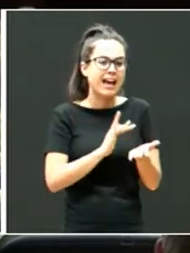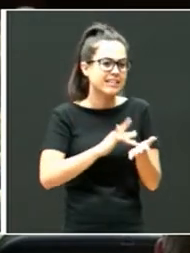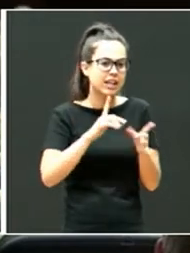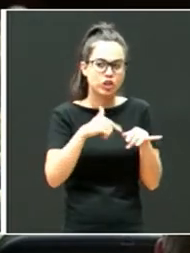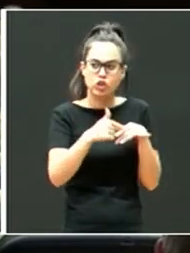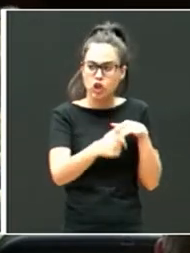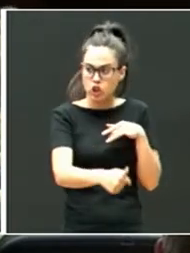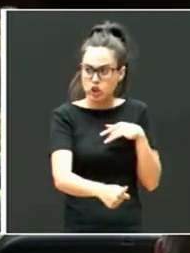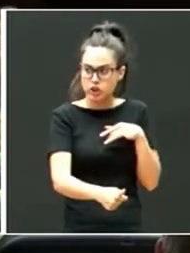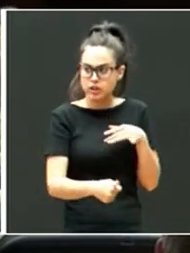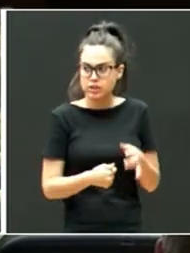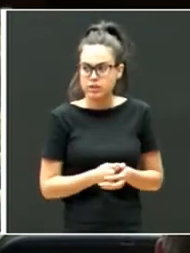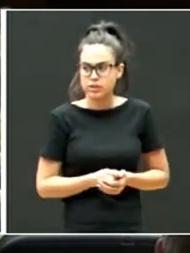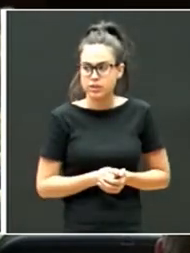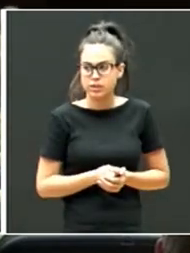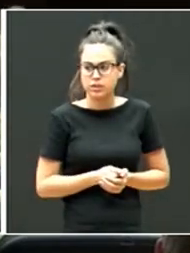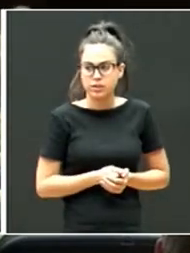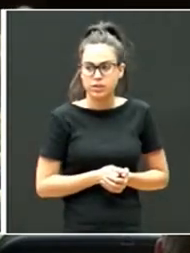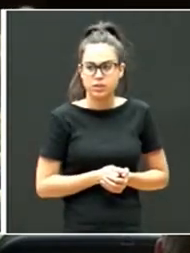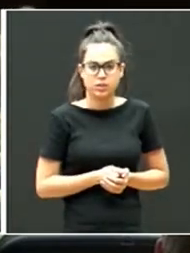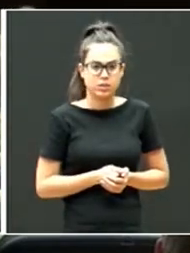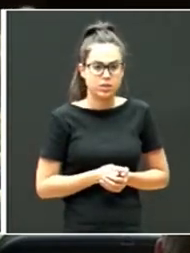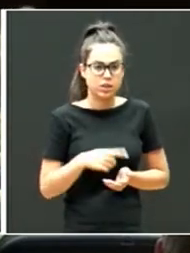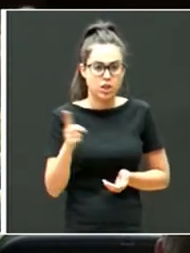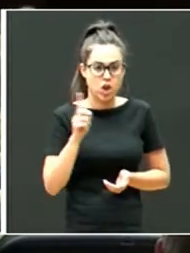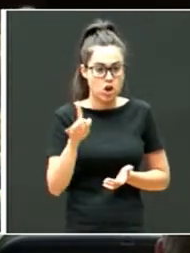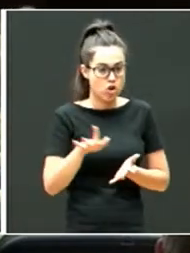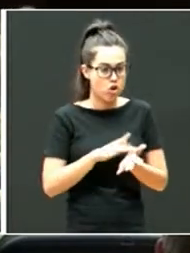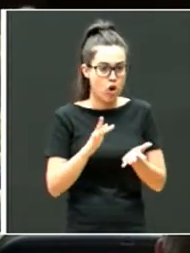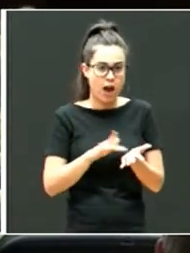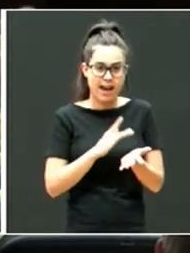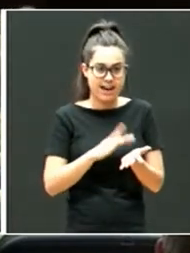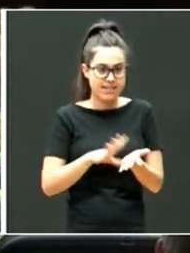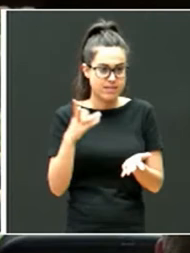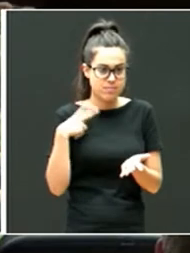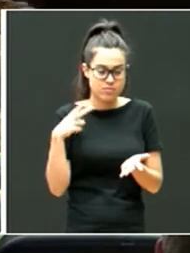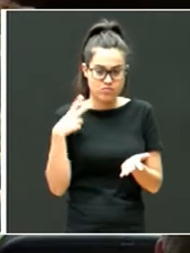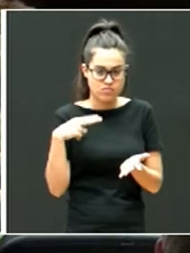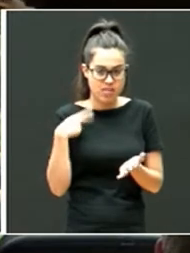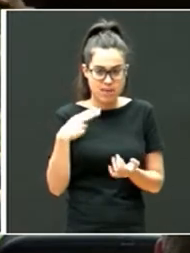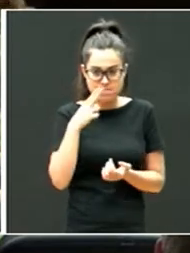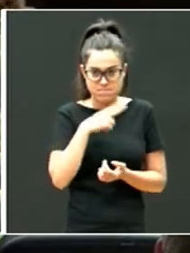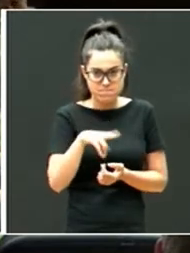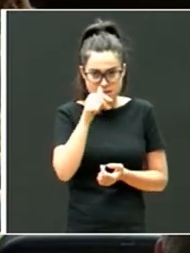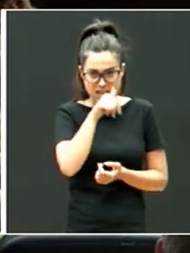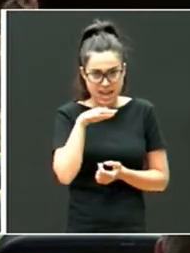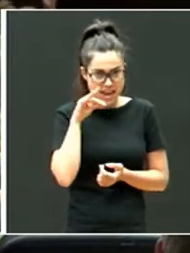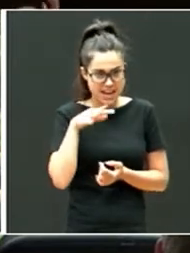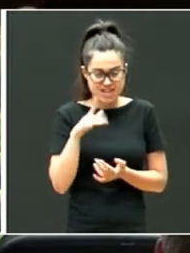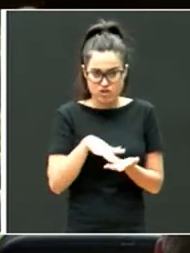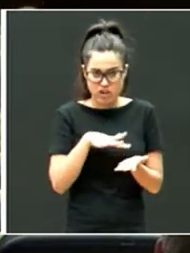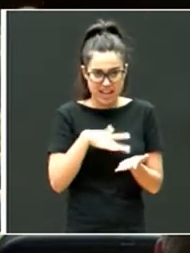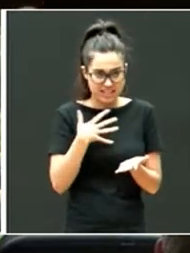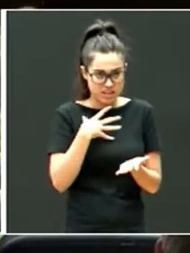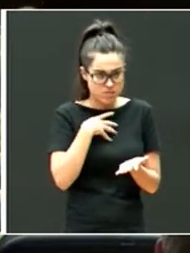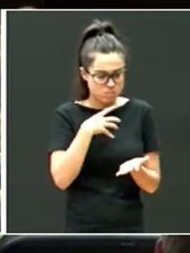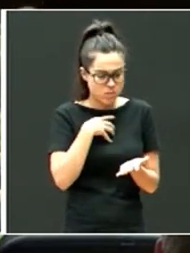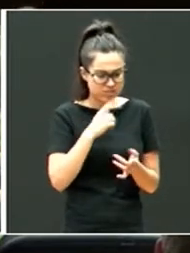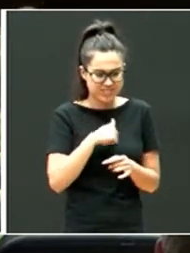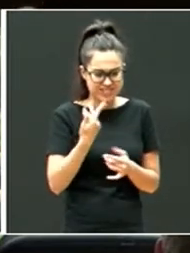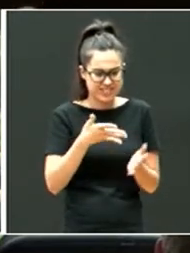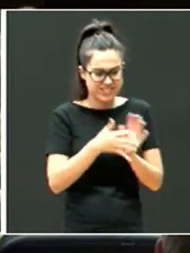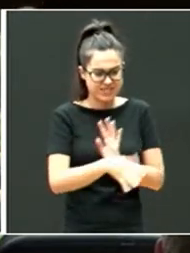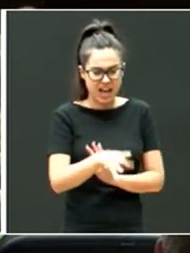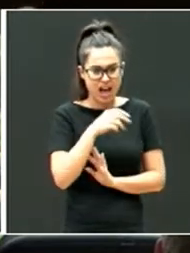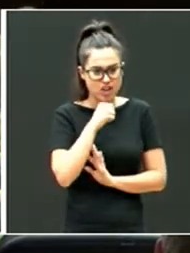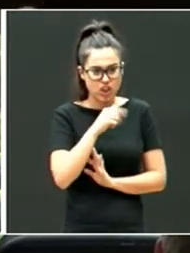días, por favor, no agendas, os lo pido, por favor, o a los niños que no pueden llevarlas, no se las pidáis. No es que no quieran, es que